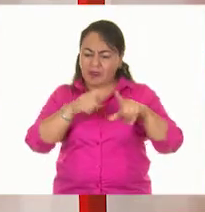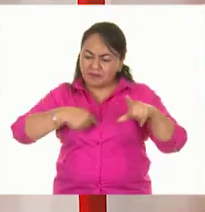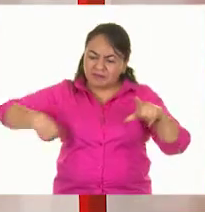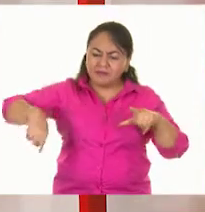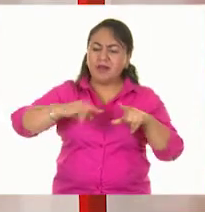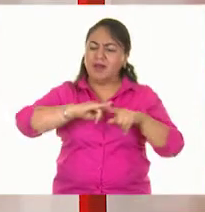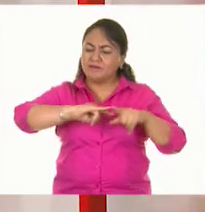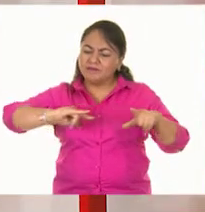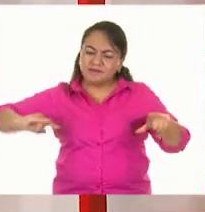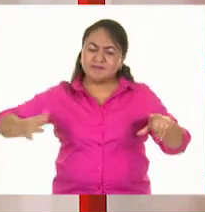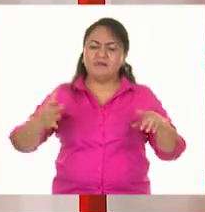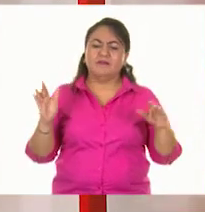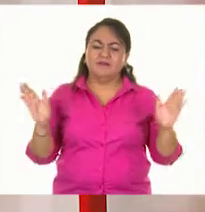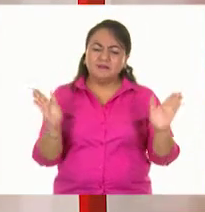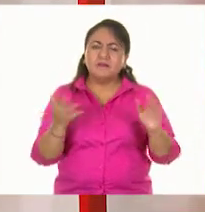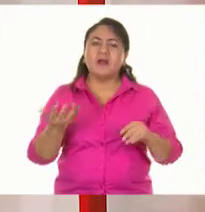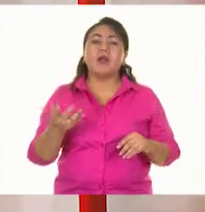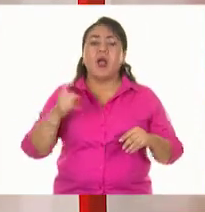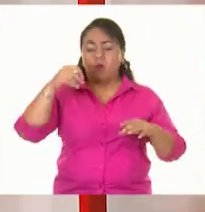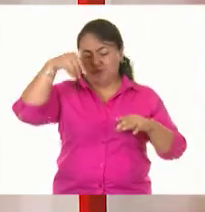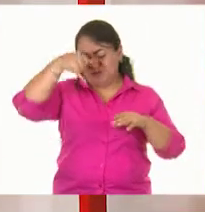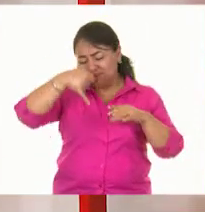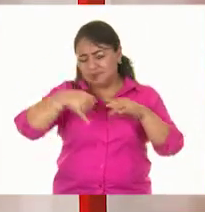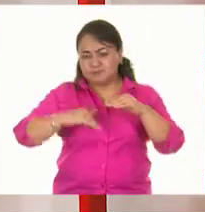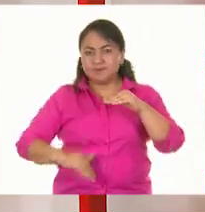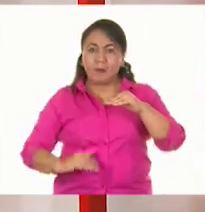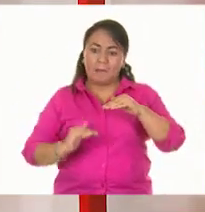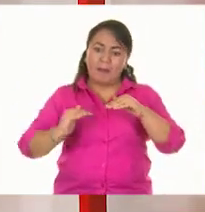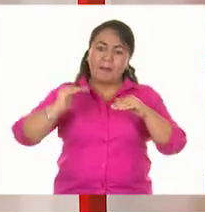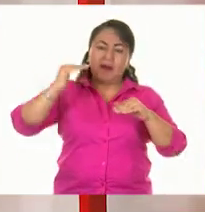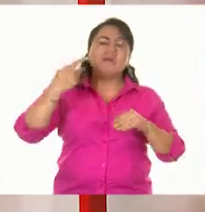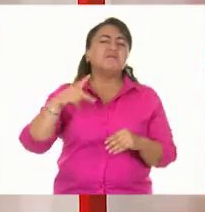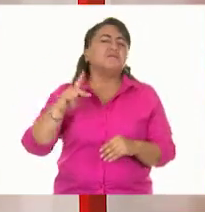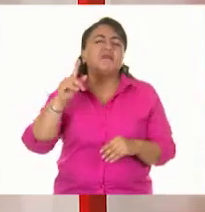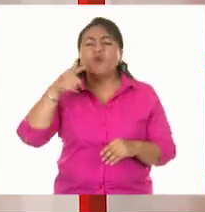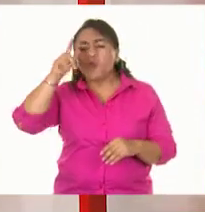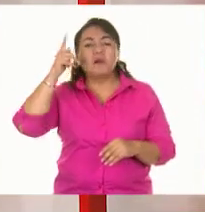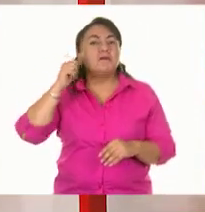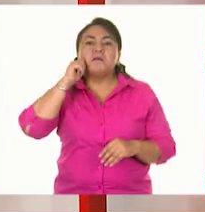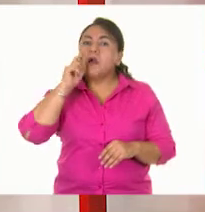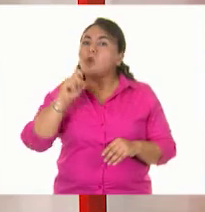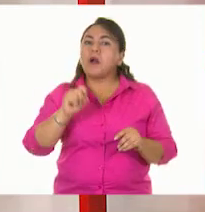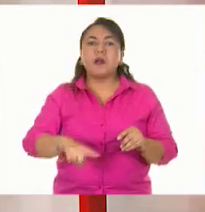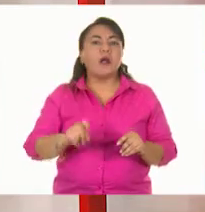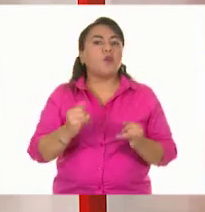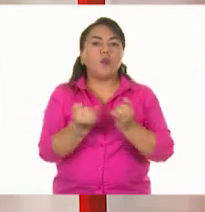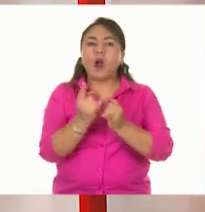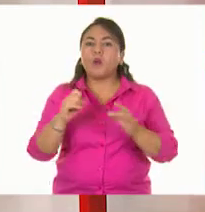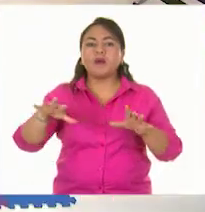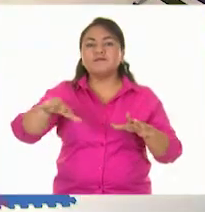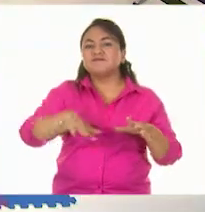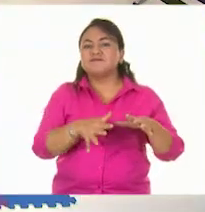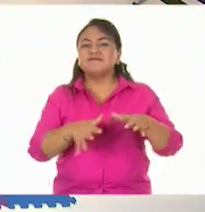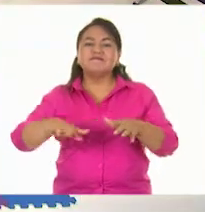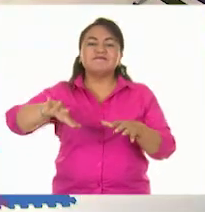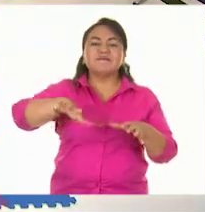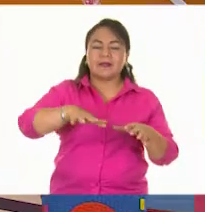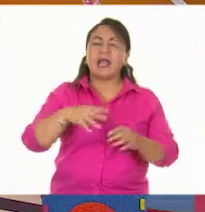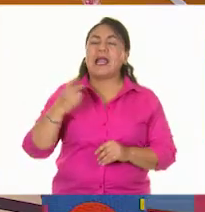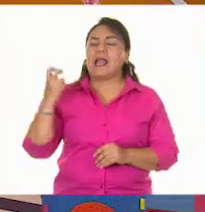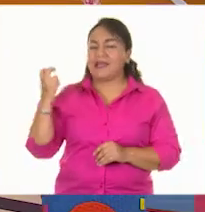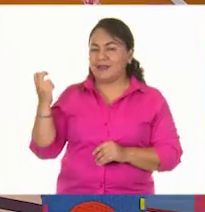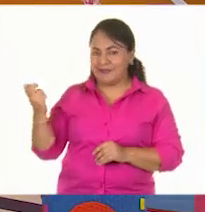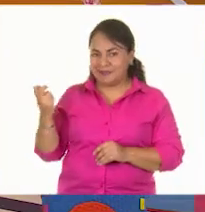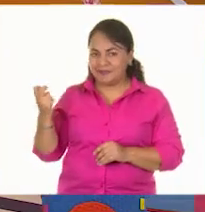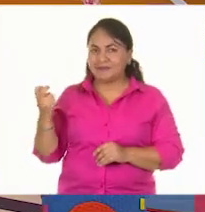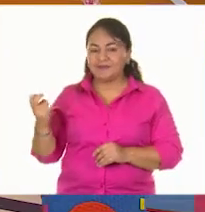agua siempre va a tener la forma de la alberca aunque sea una forma muy loca, esa forma va a tener el agua. Exactamente. Como ustedes ven,